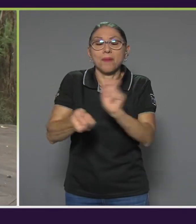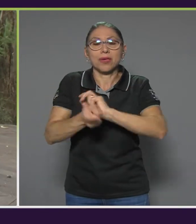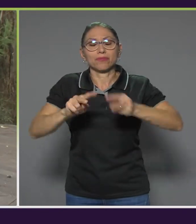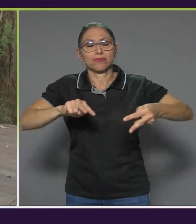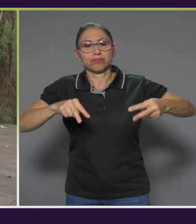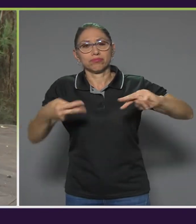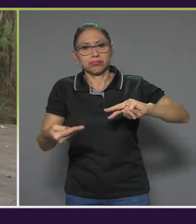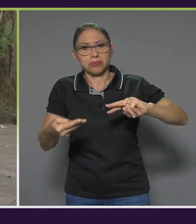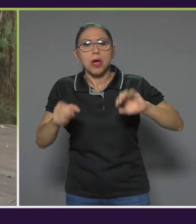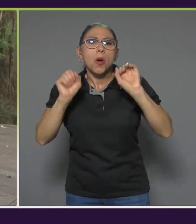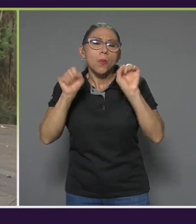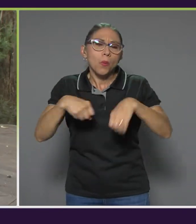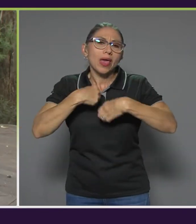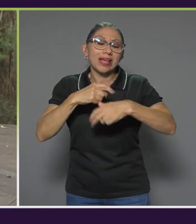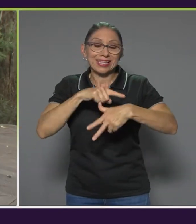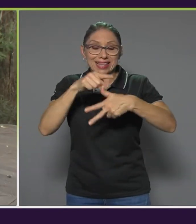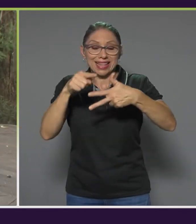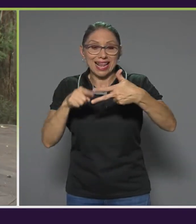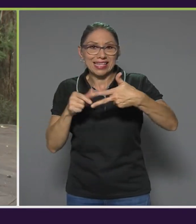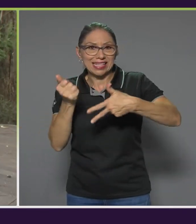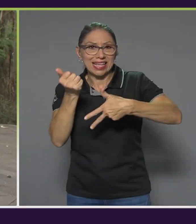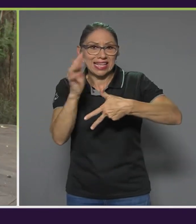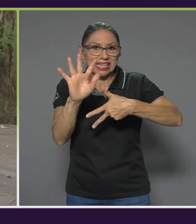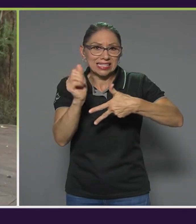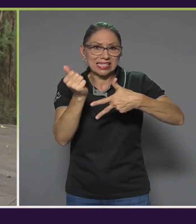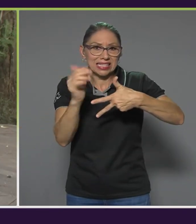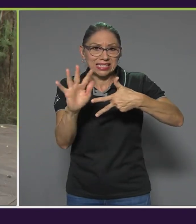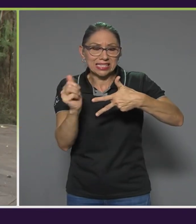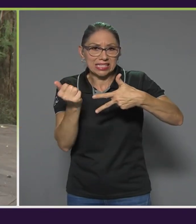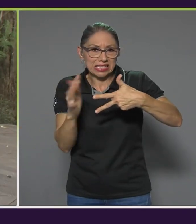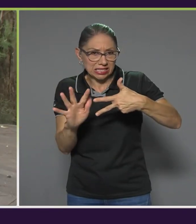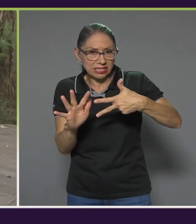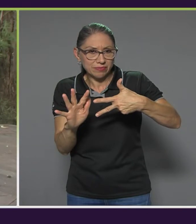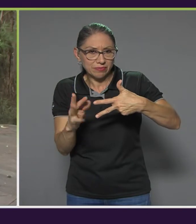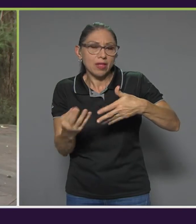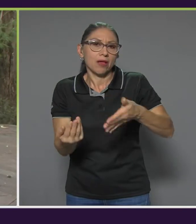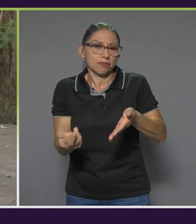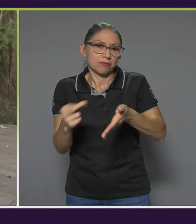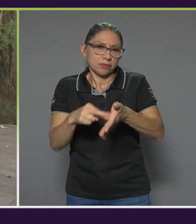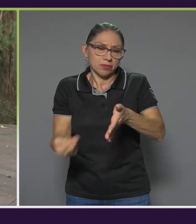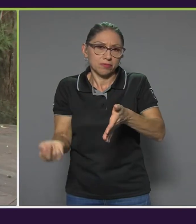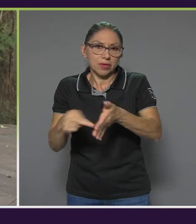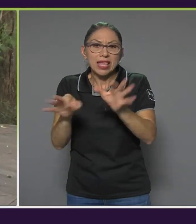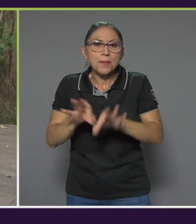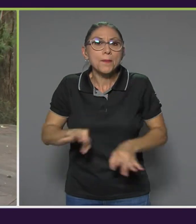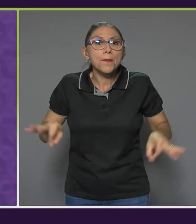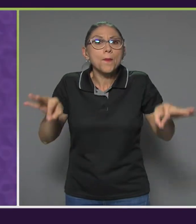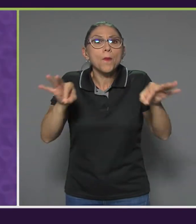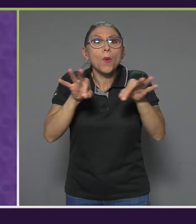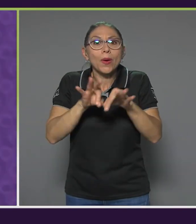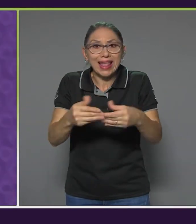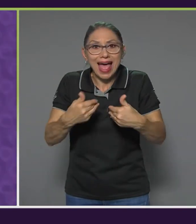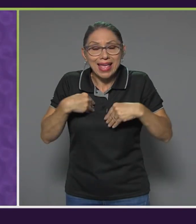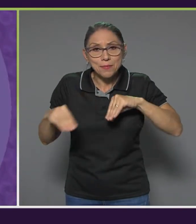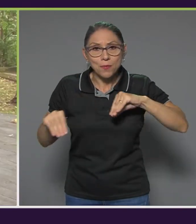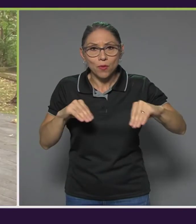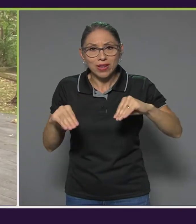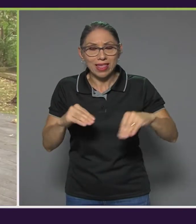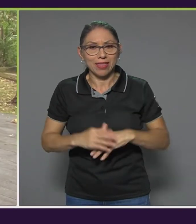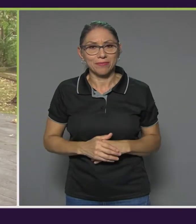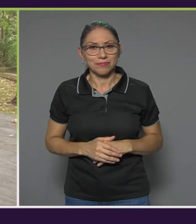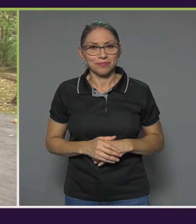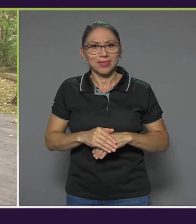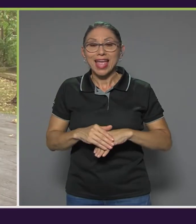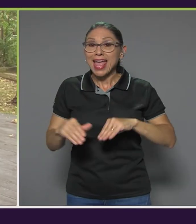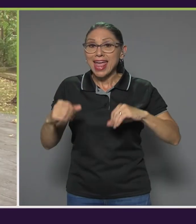tres series de unas 15, 20 repeticiones. Y recuerden, lo importante es que exista movilidad. Los